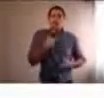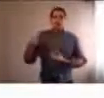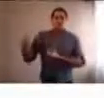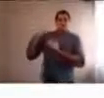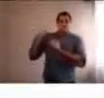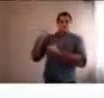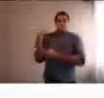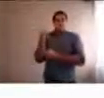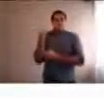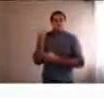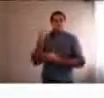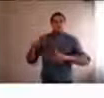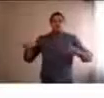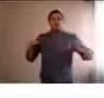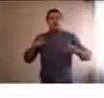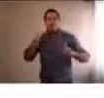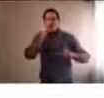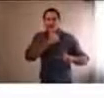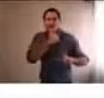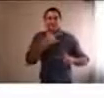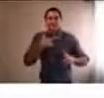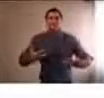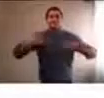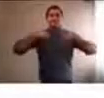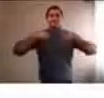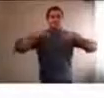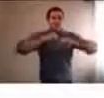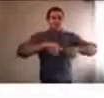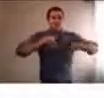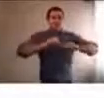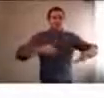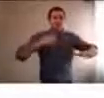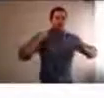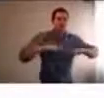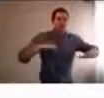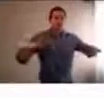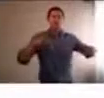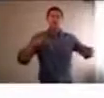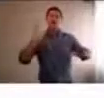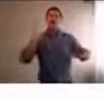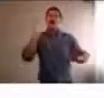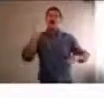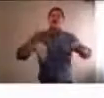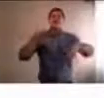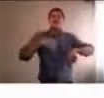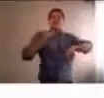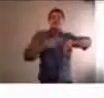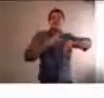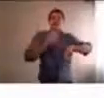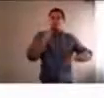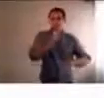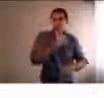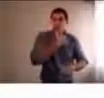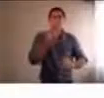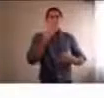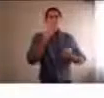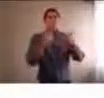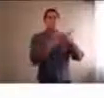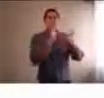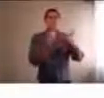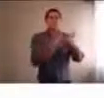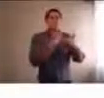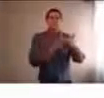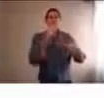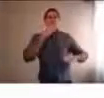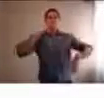tiempo es difícil, ¿no? Y los dispositivos electrónicos, en cada familia también esto es variable. Entonces, a veces se